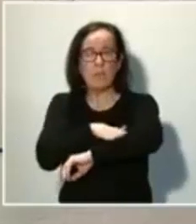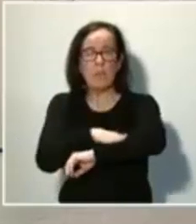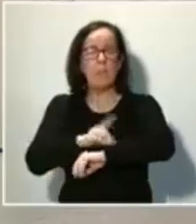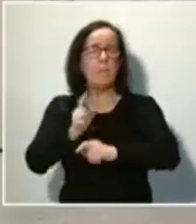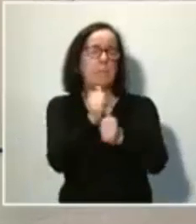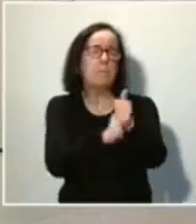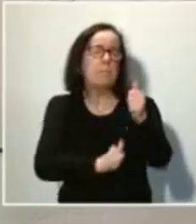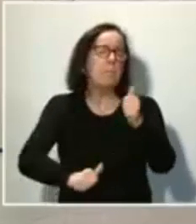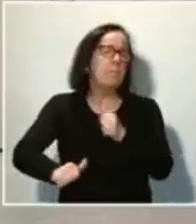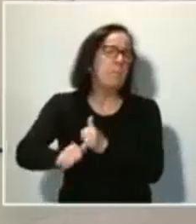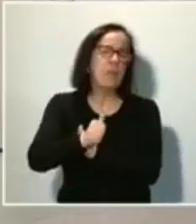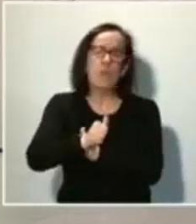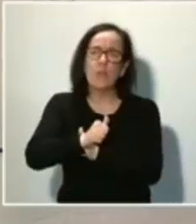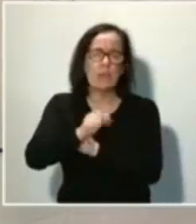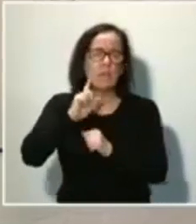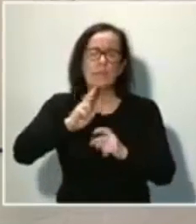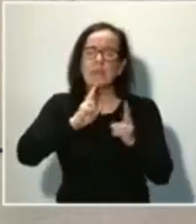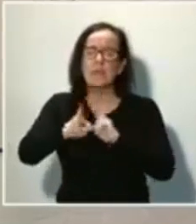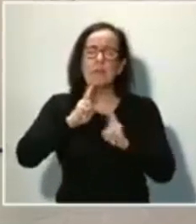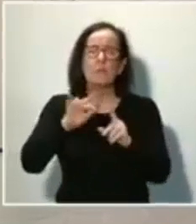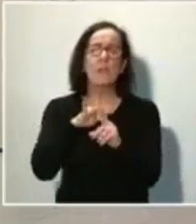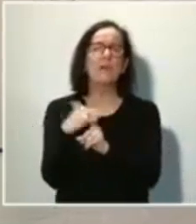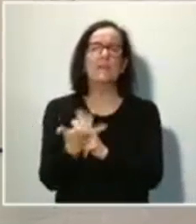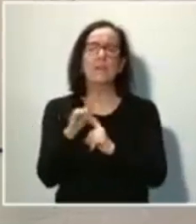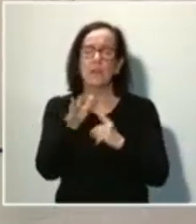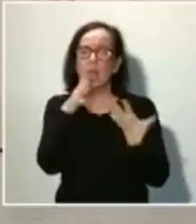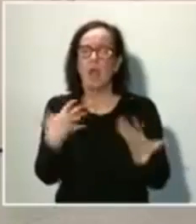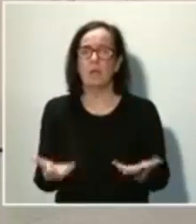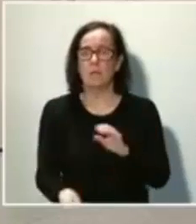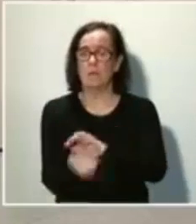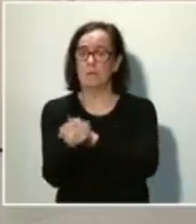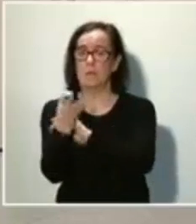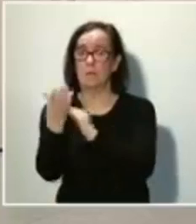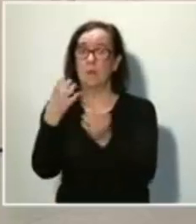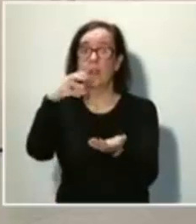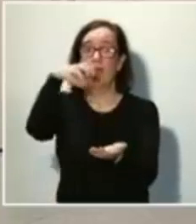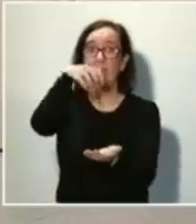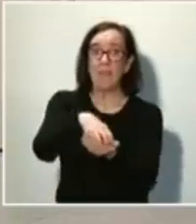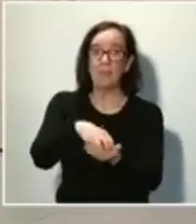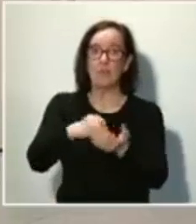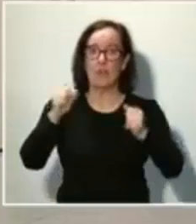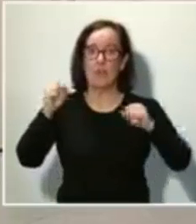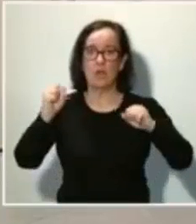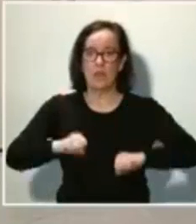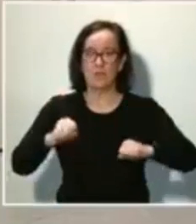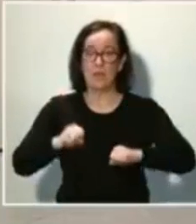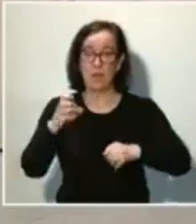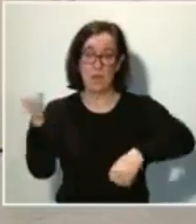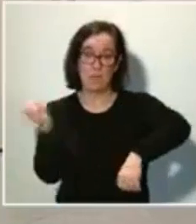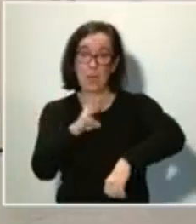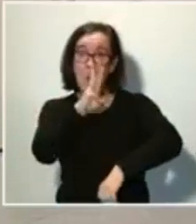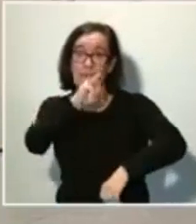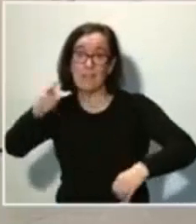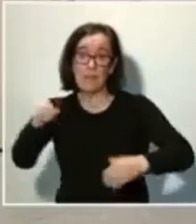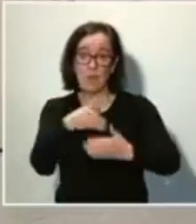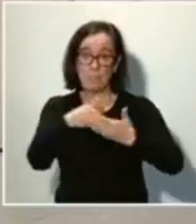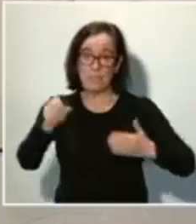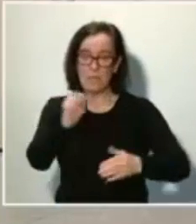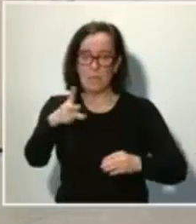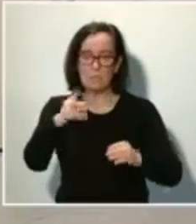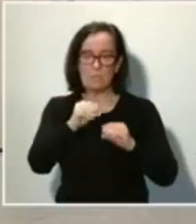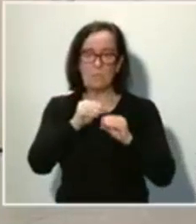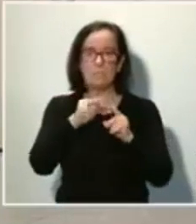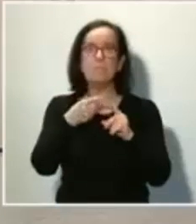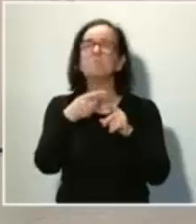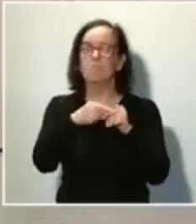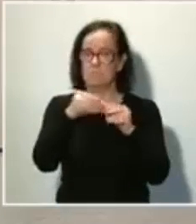absoluta responder a la situación que se está originando en los centros de mayores y este fondo de 300 millones de euros va a emplearse para este fin.